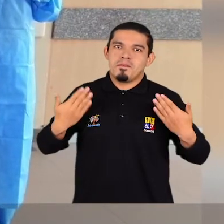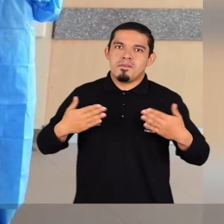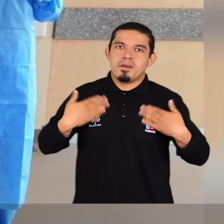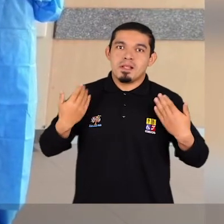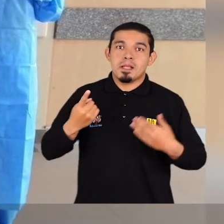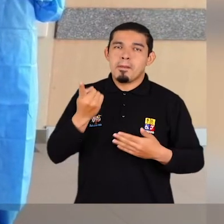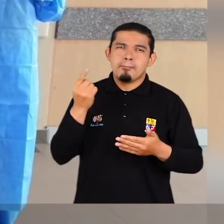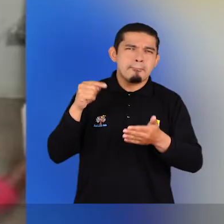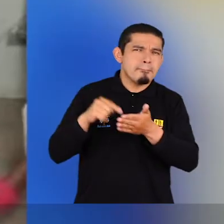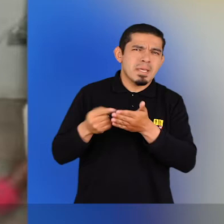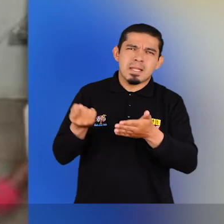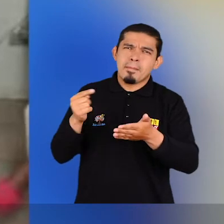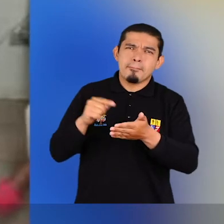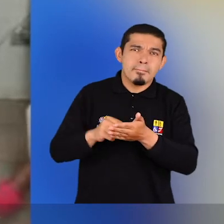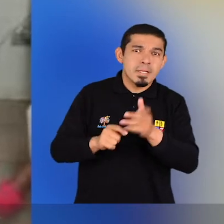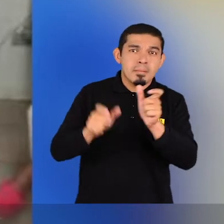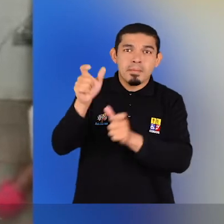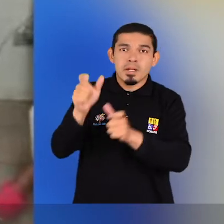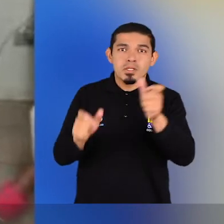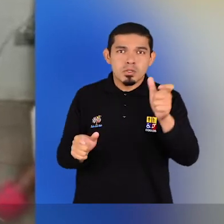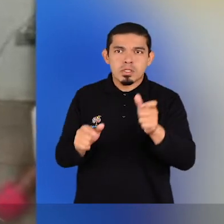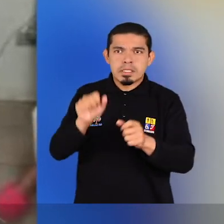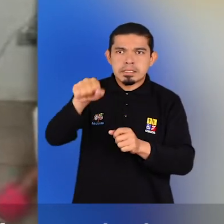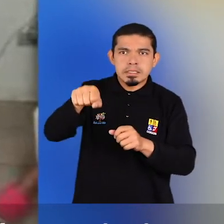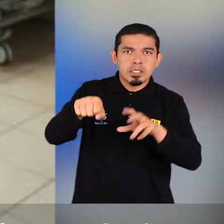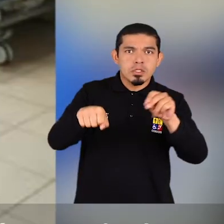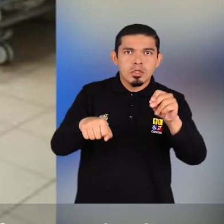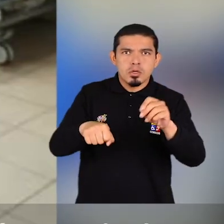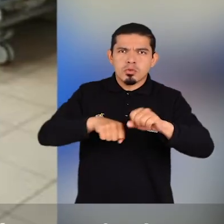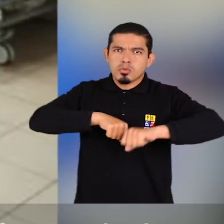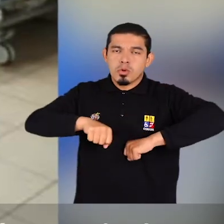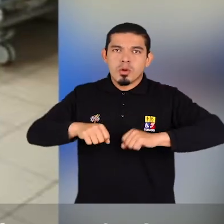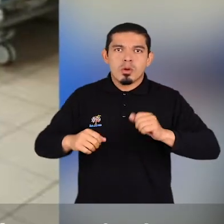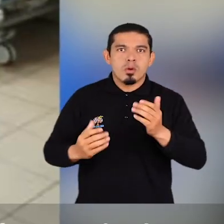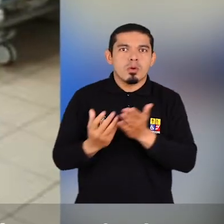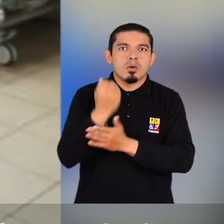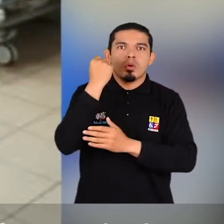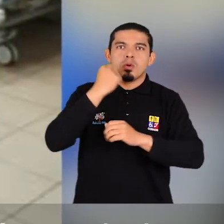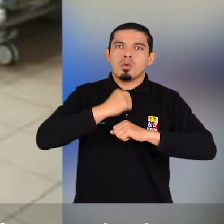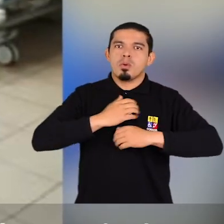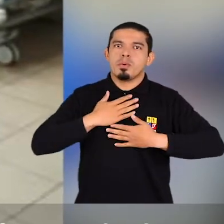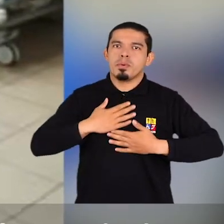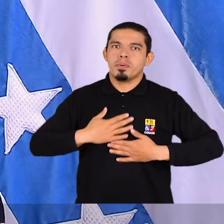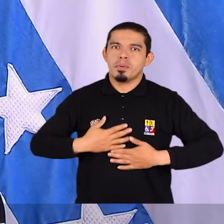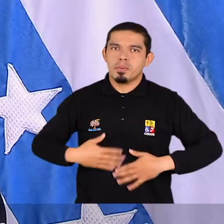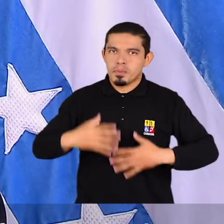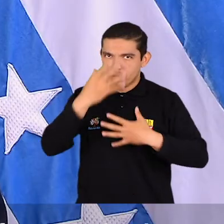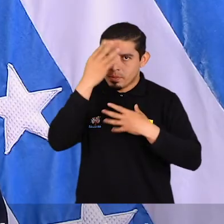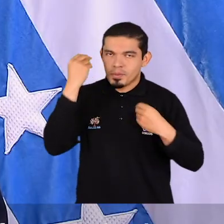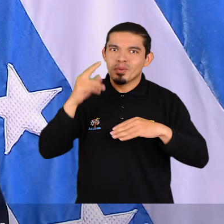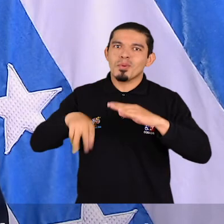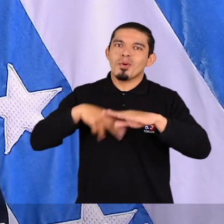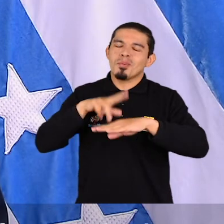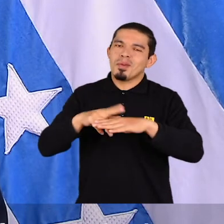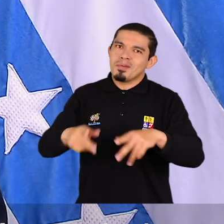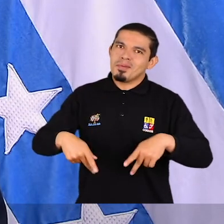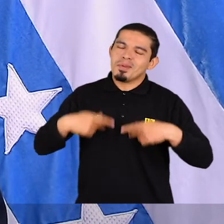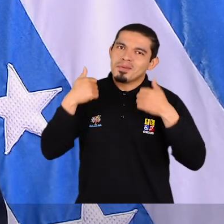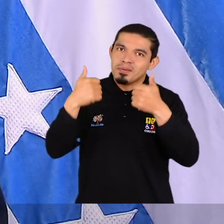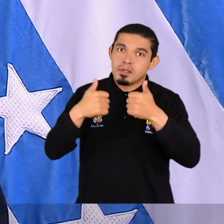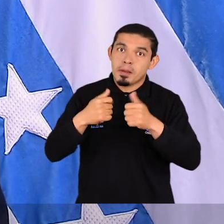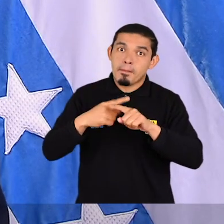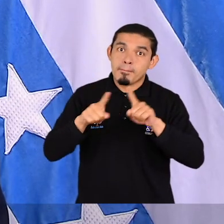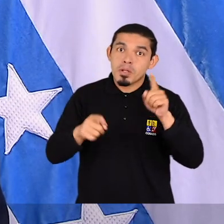alegrarnos de que ya son miles los ecuatorianos diagnosticados o no que enfrentaron y superaron esta enfermedad y que están a días de volver a la normalidad.